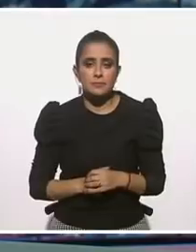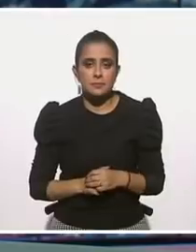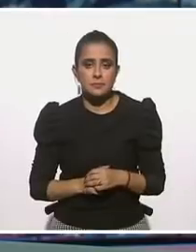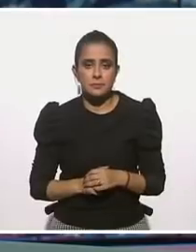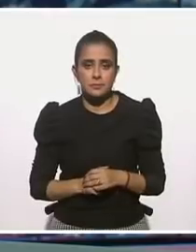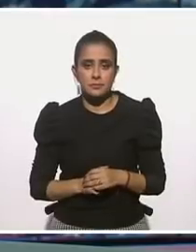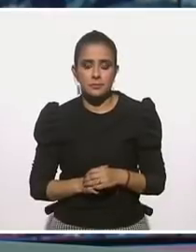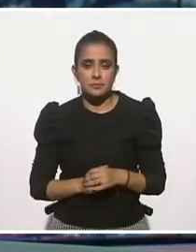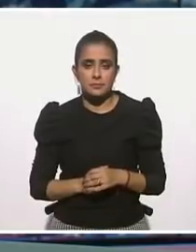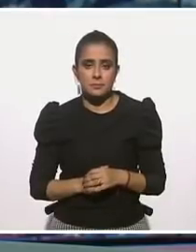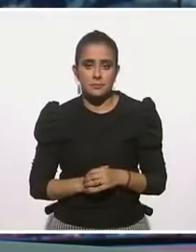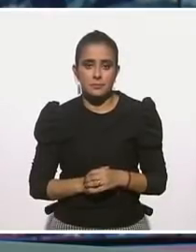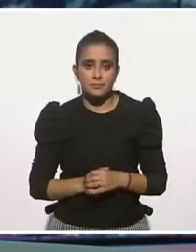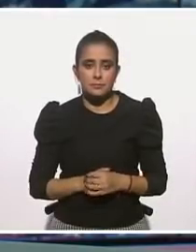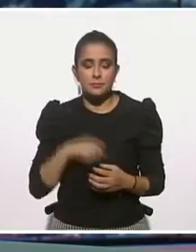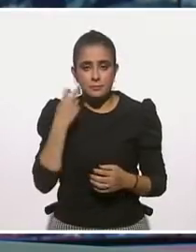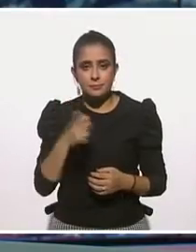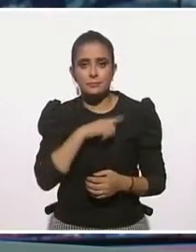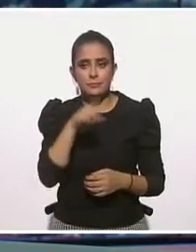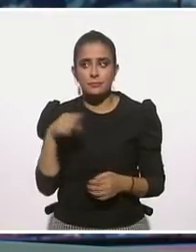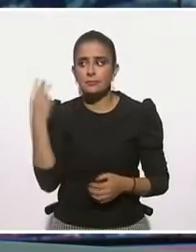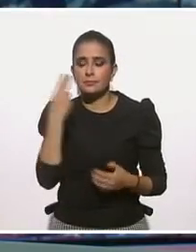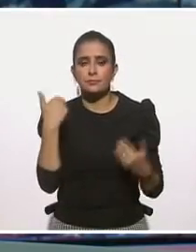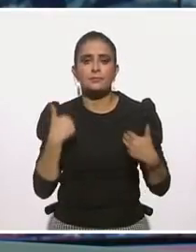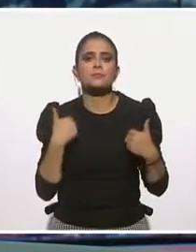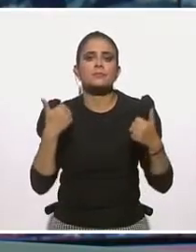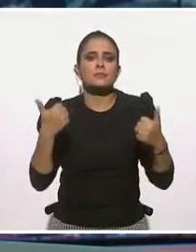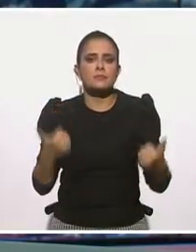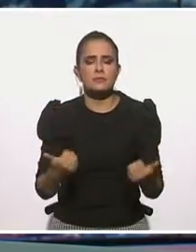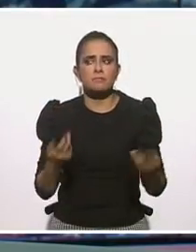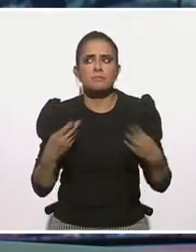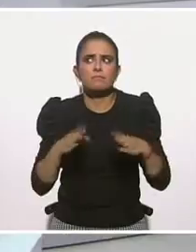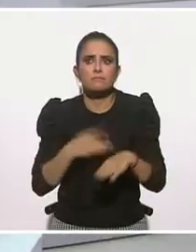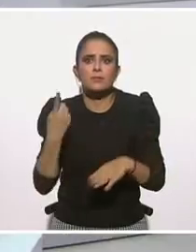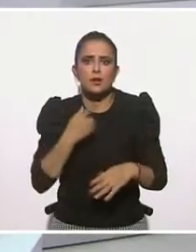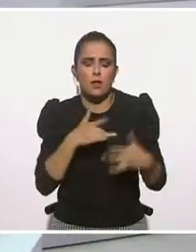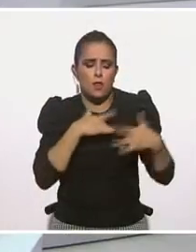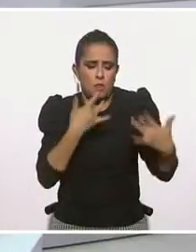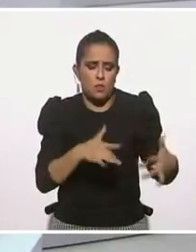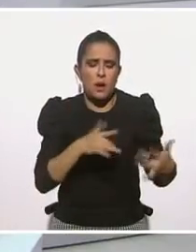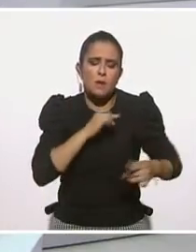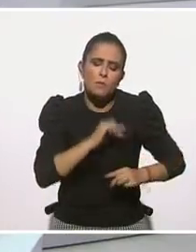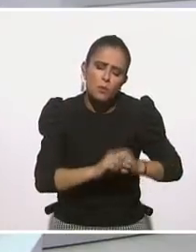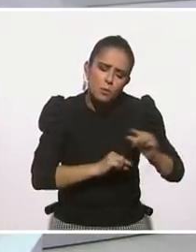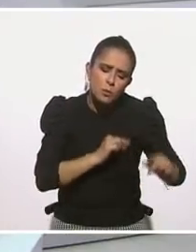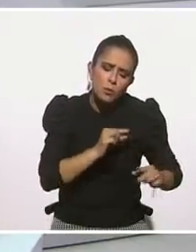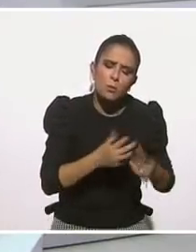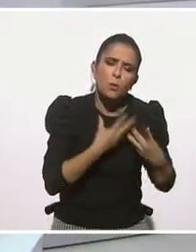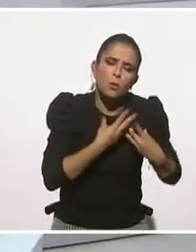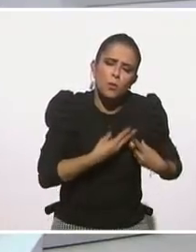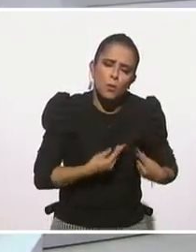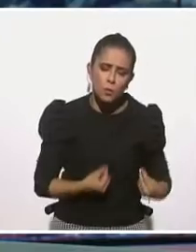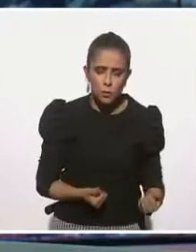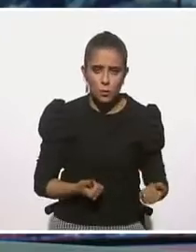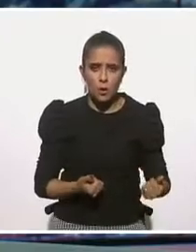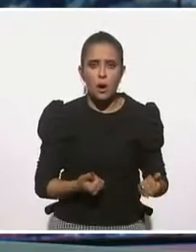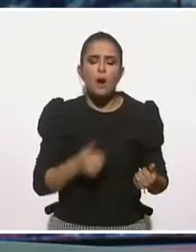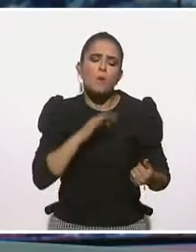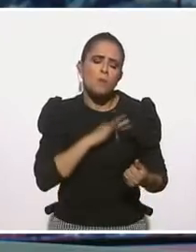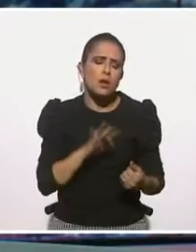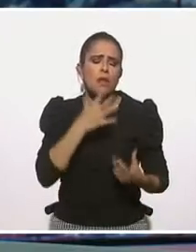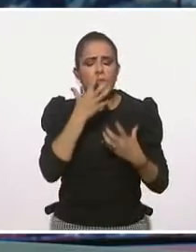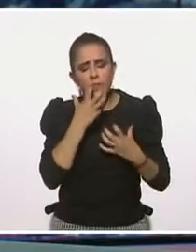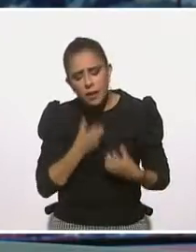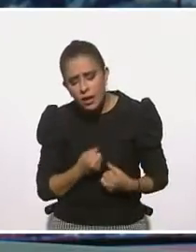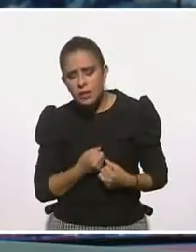deja un poco claro es entender un poco cómo funciona el duelo y podemos tener síntomas que pueden ser comunes,